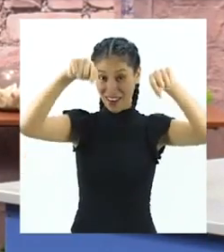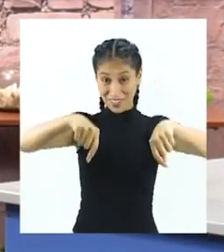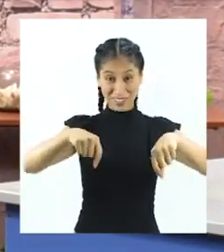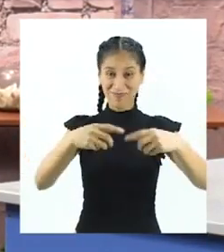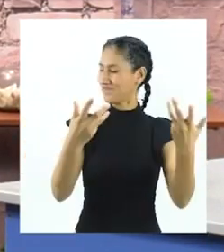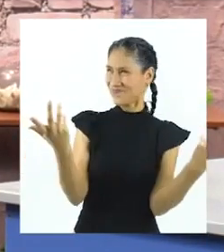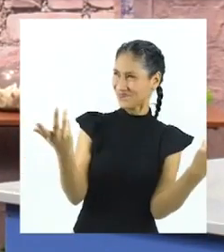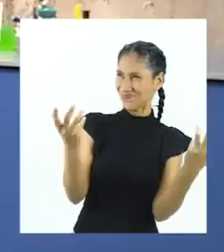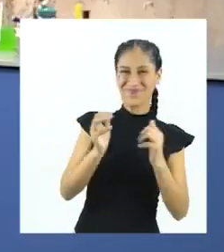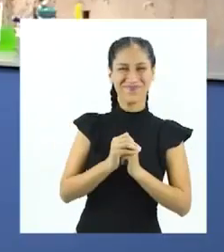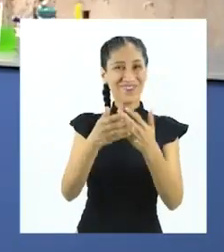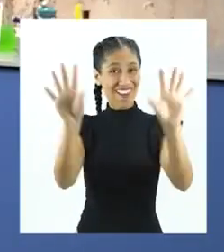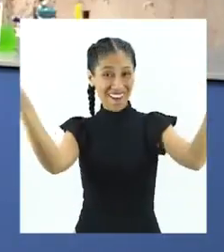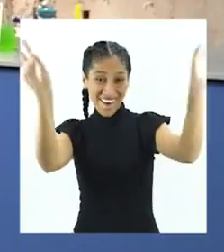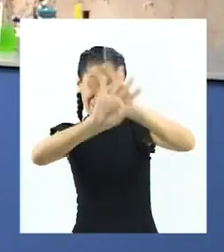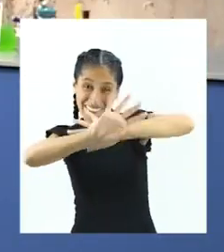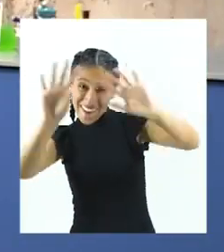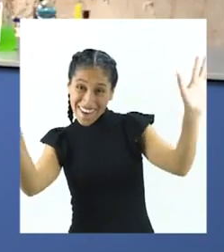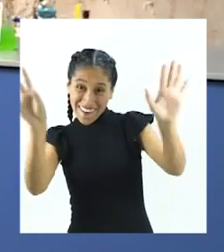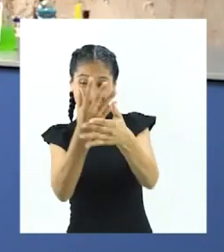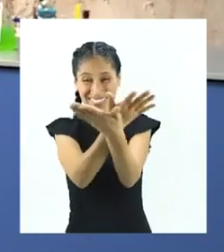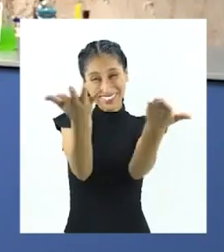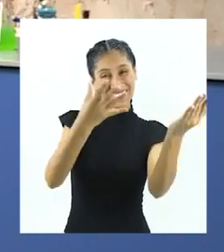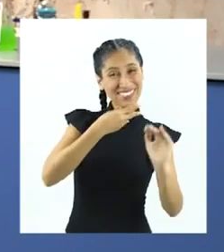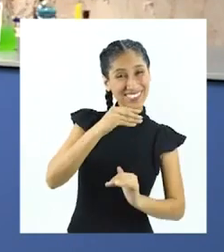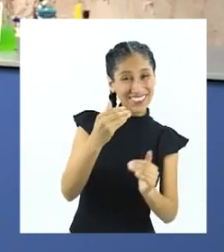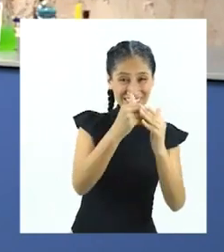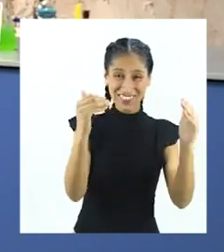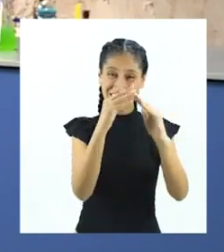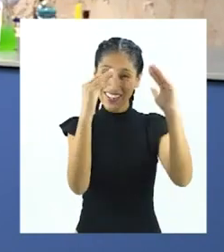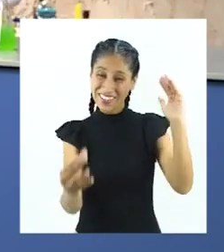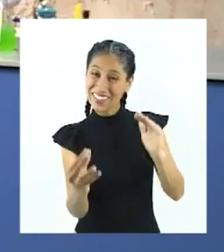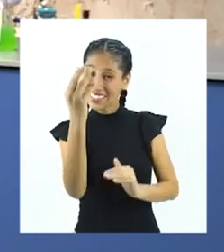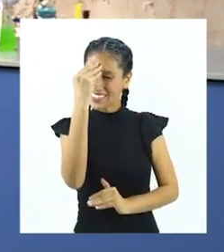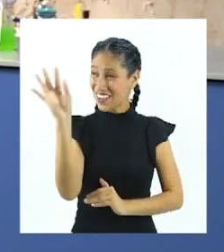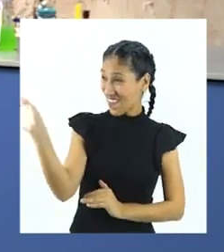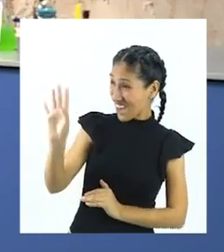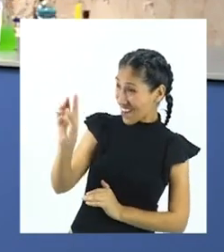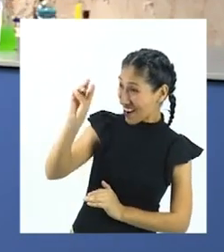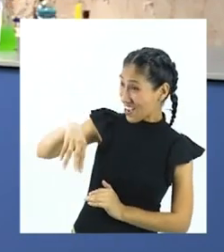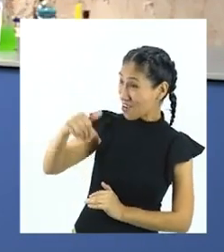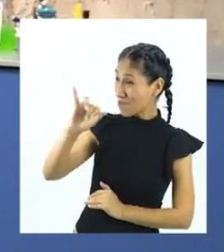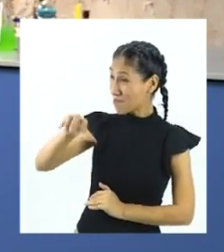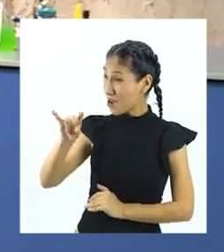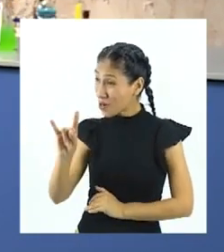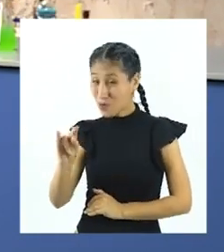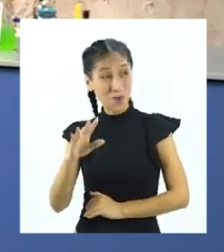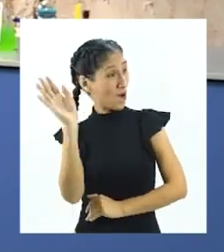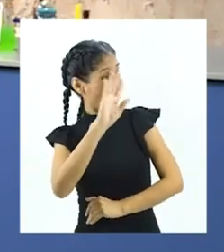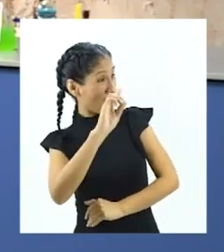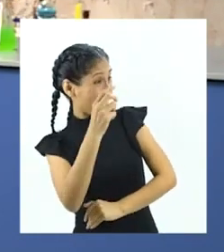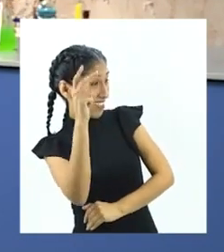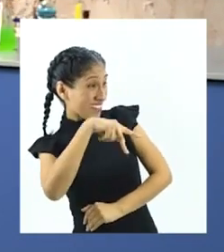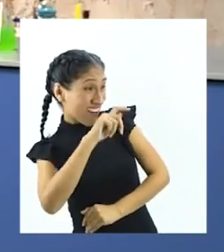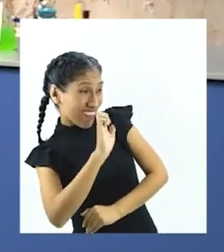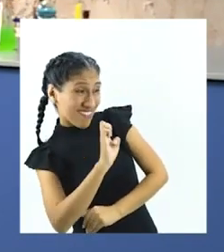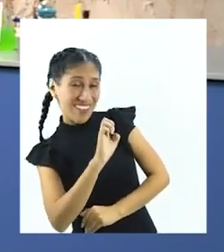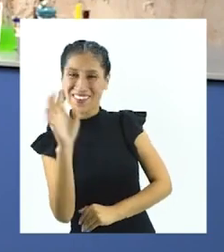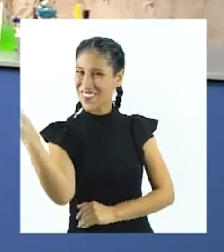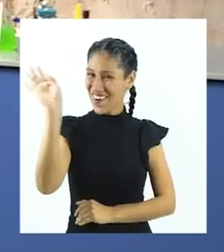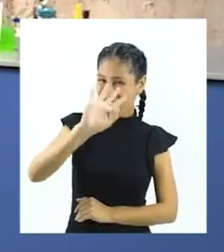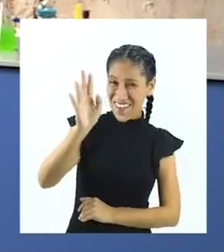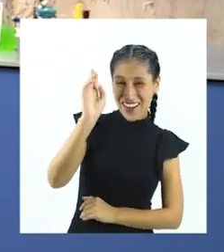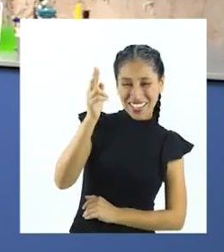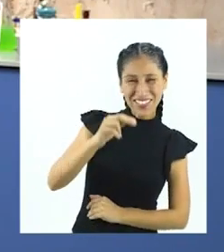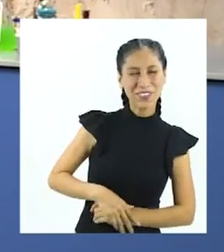tema de hoy. Hola, chicas y chicos de la PreAprendo en Casa. Hola, Majo y Dante. Hola, profe.